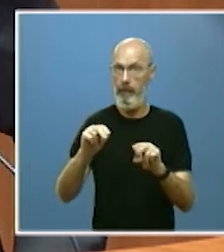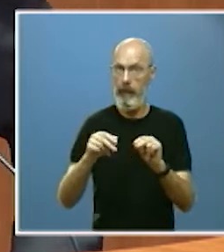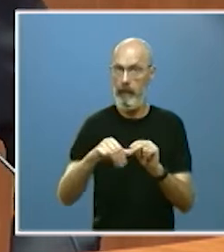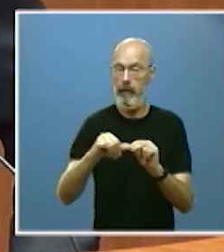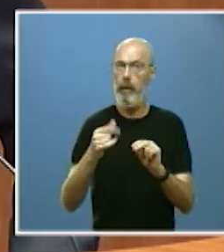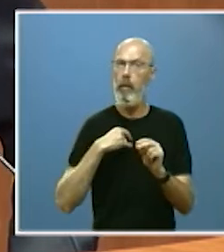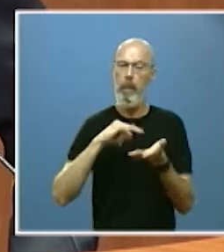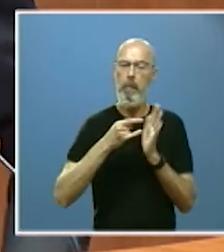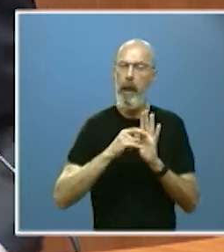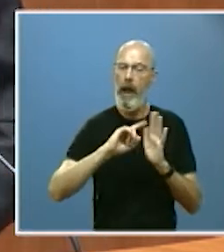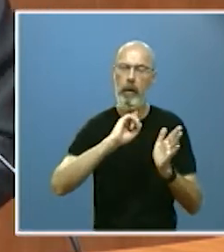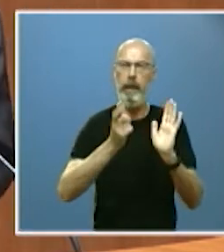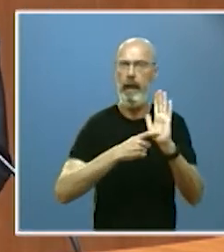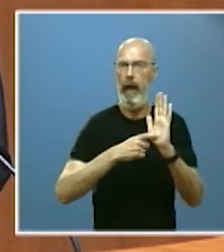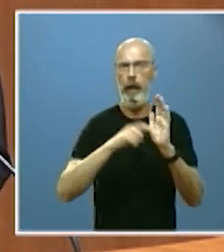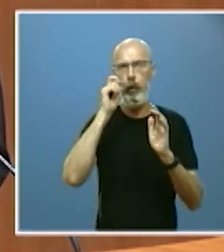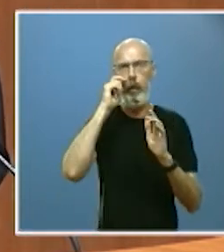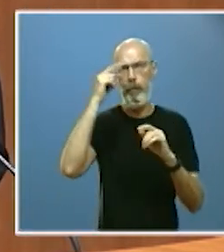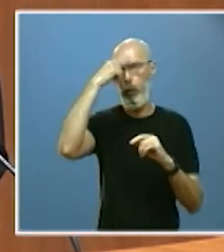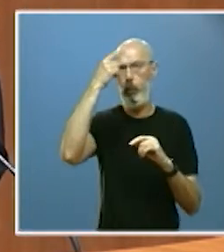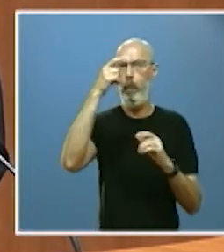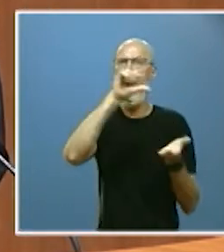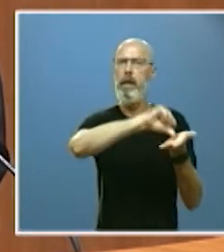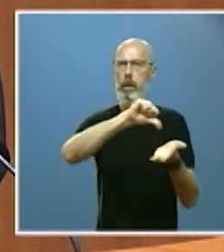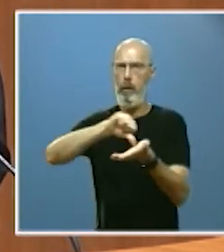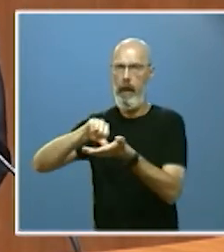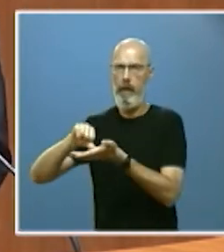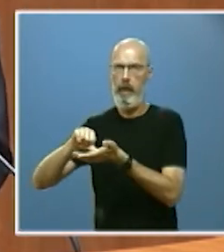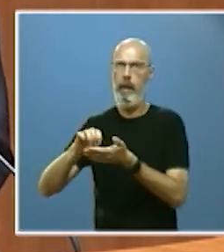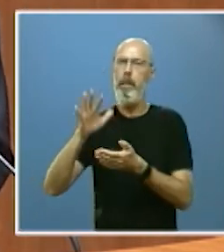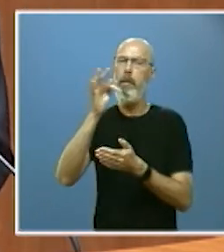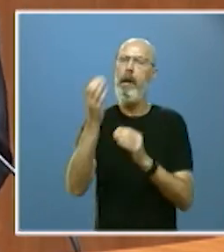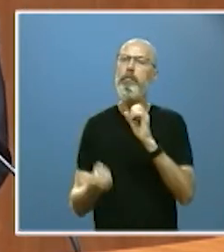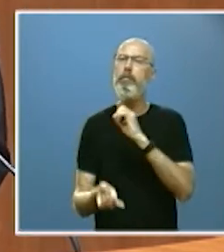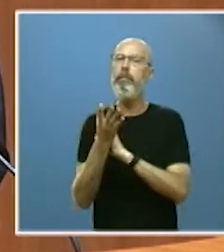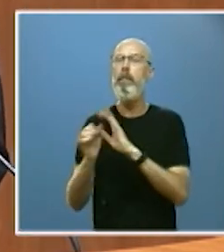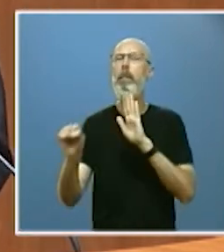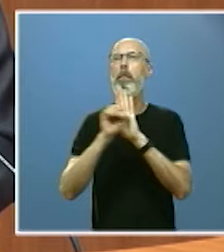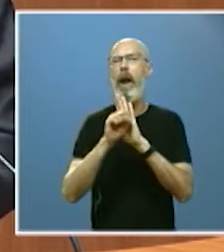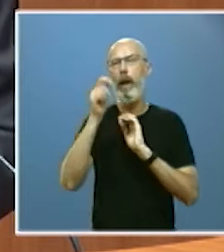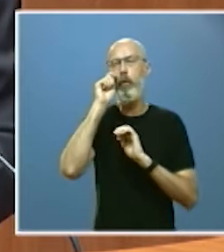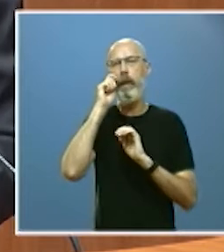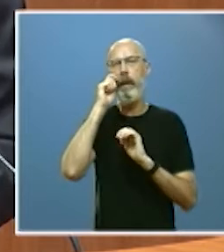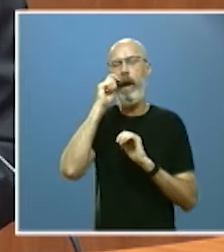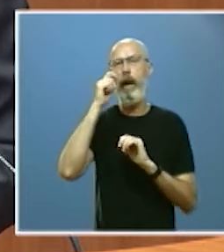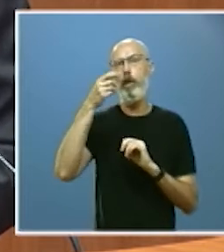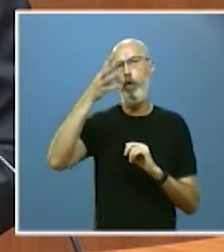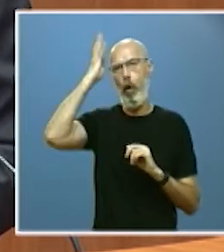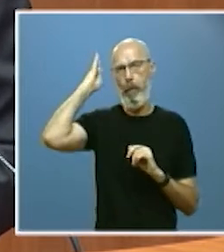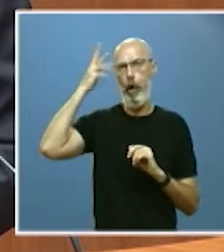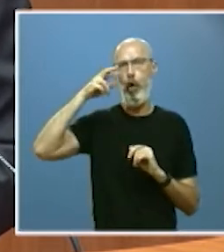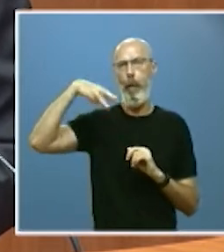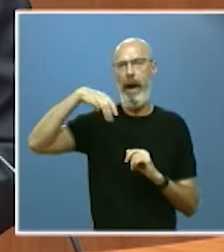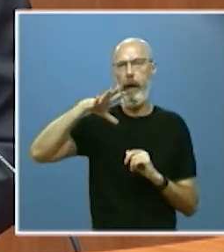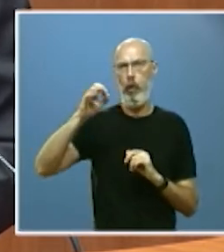turismo cultural en entornos urbanos y crearemos la marca turística románico de Castilla y León todo desde la